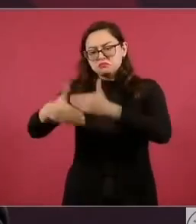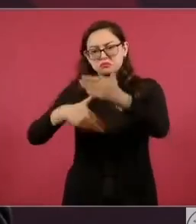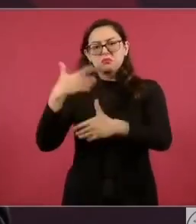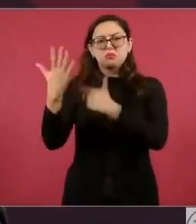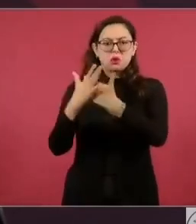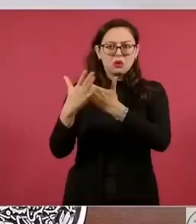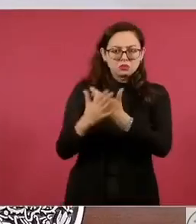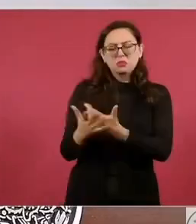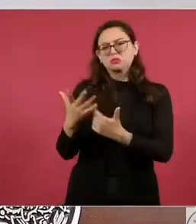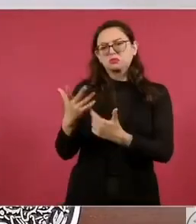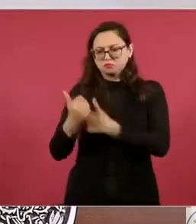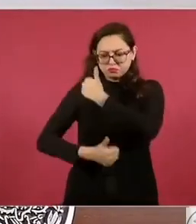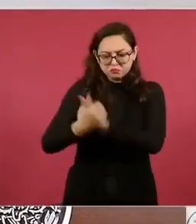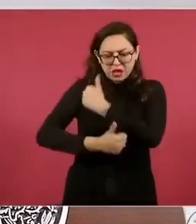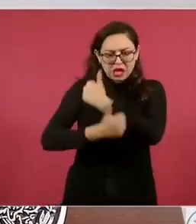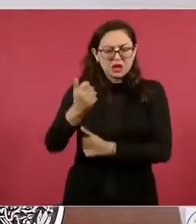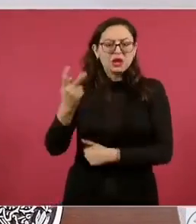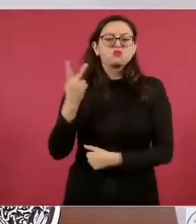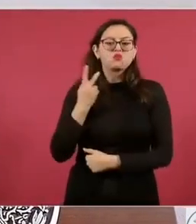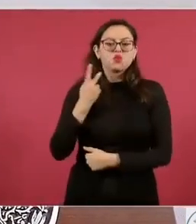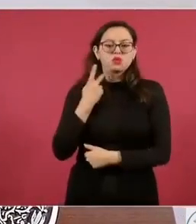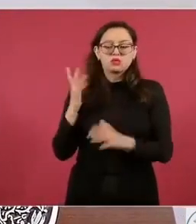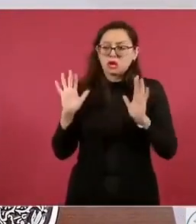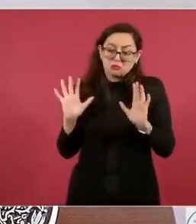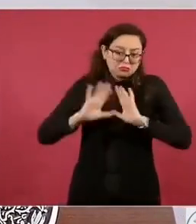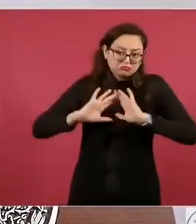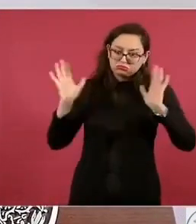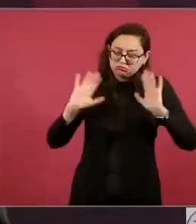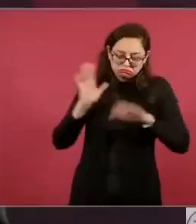ya no impuesto, y yo no tengo nada que ver con eso.